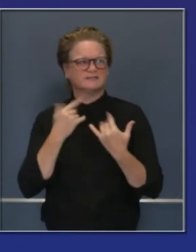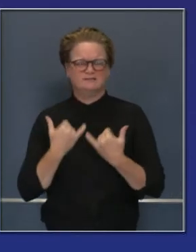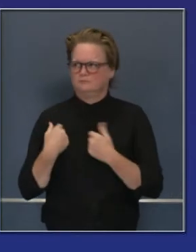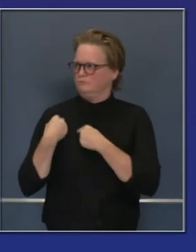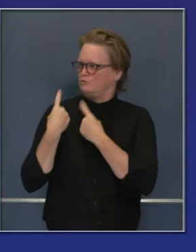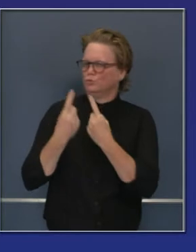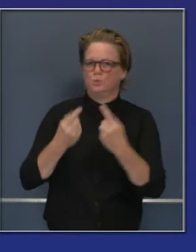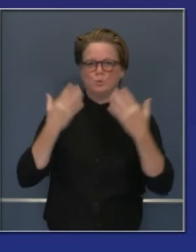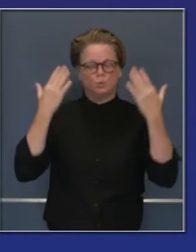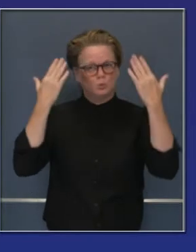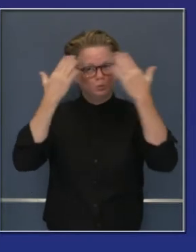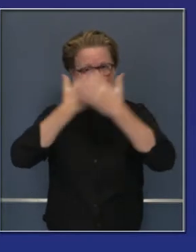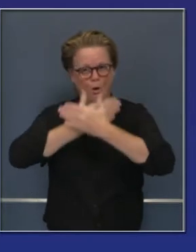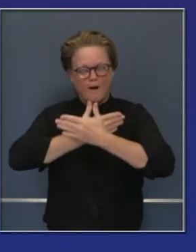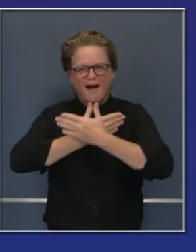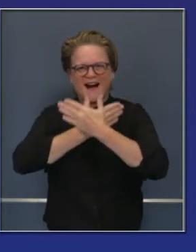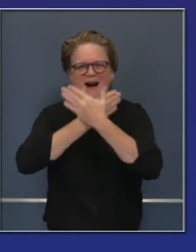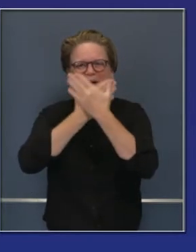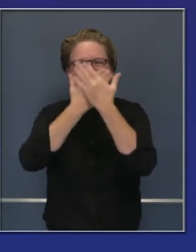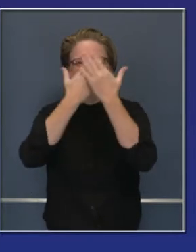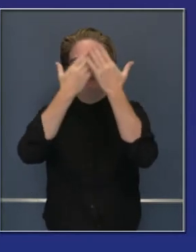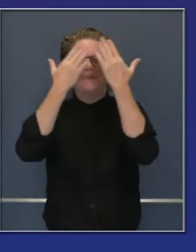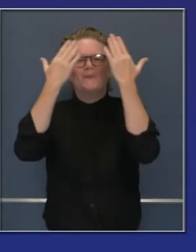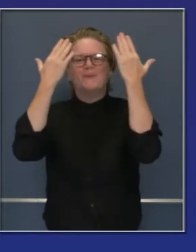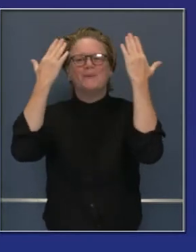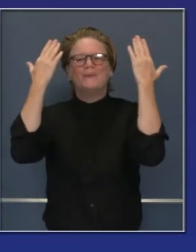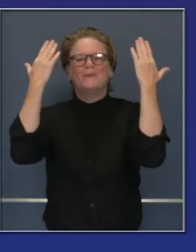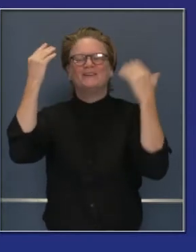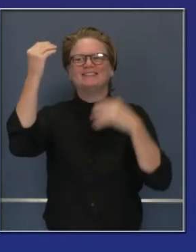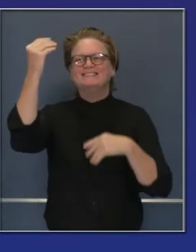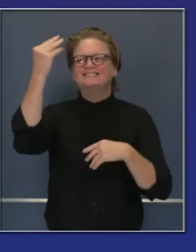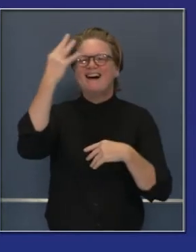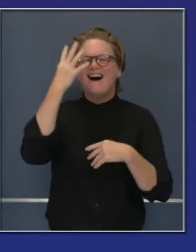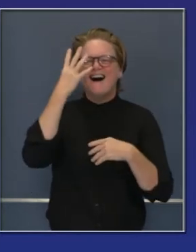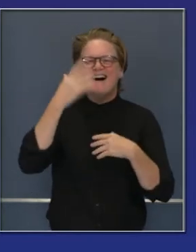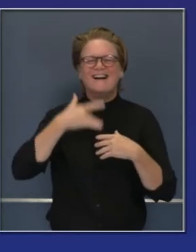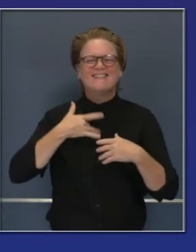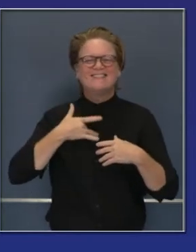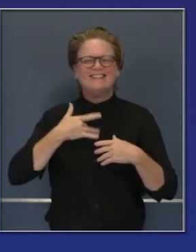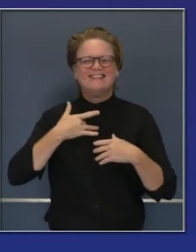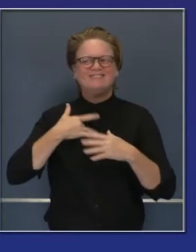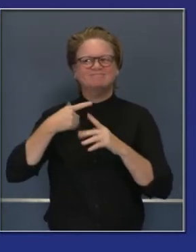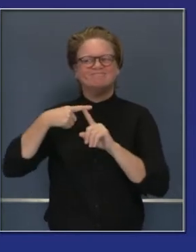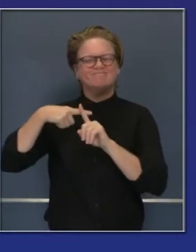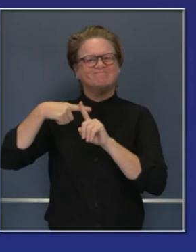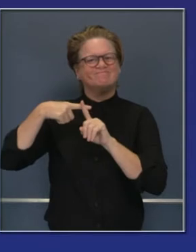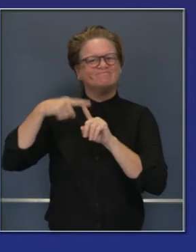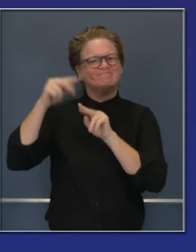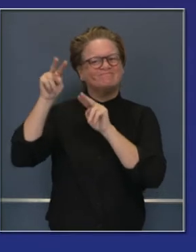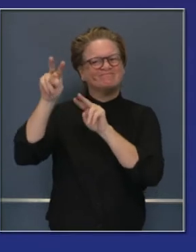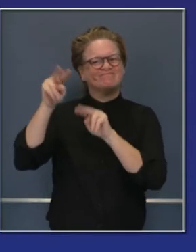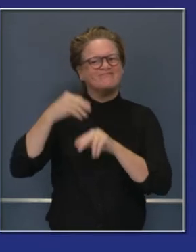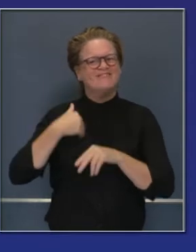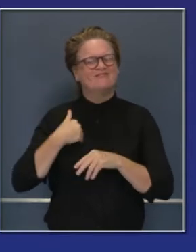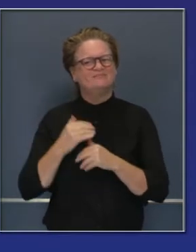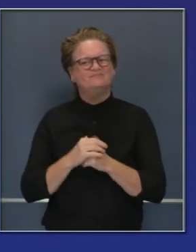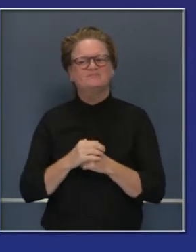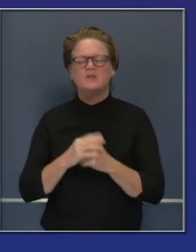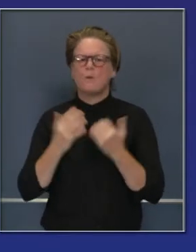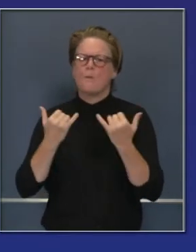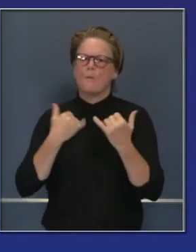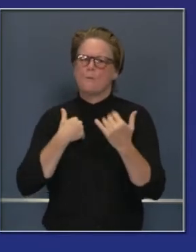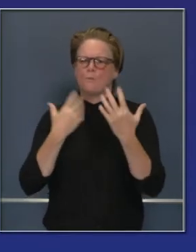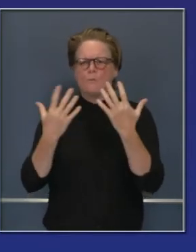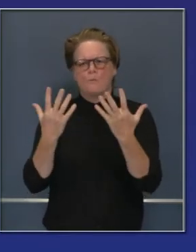oscuro en el que hemos estado. En relación a la propagación en la comunidad y los niveles, quiero